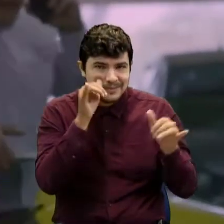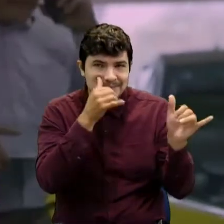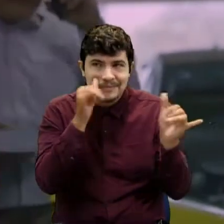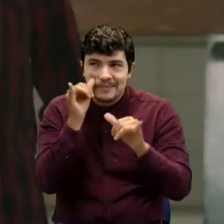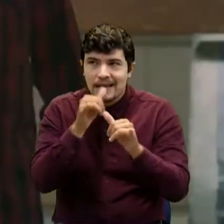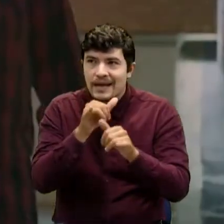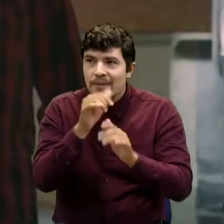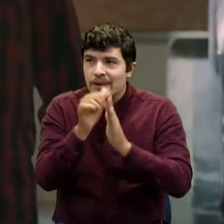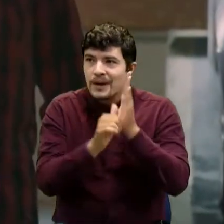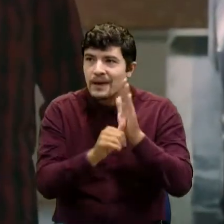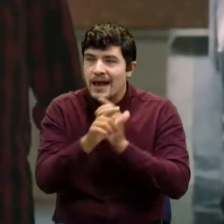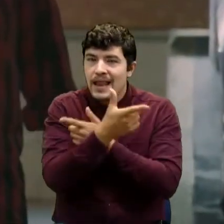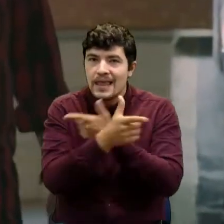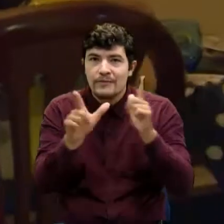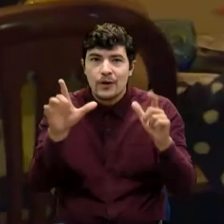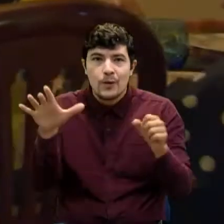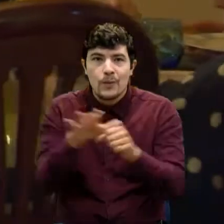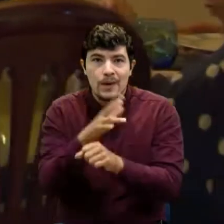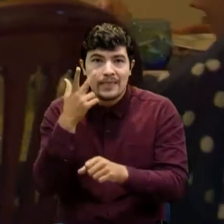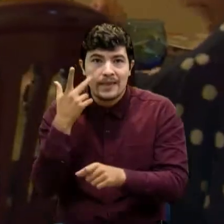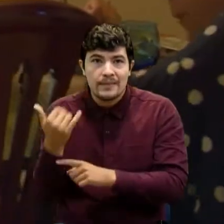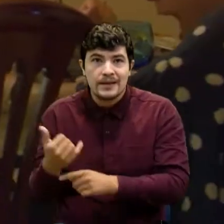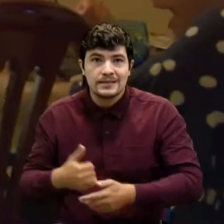¿Qué le pasó a la bandera de Cucuta?